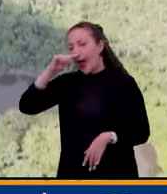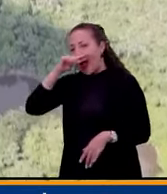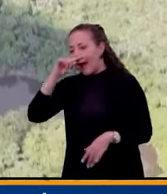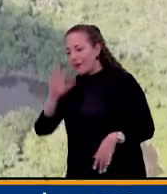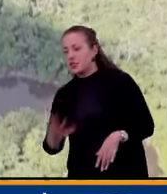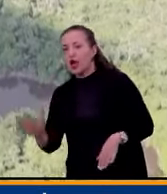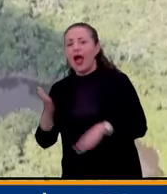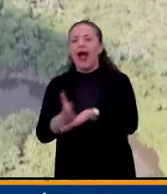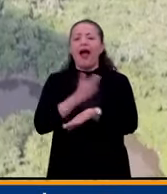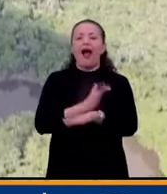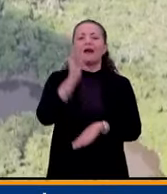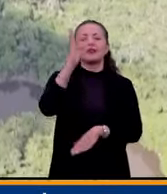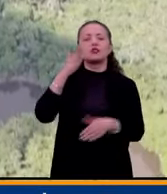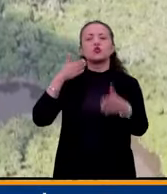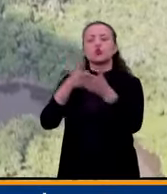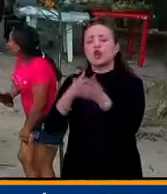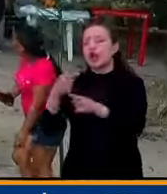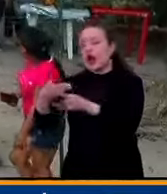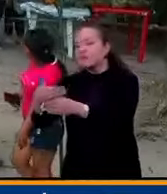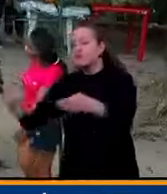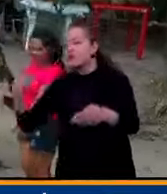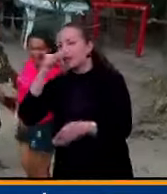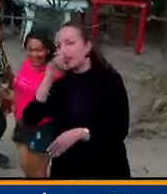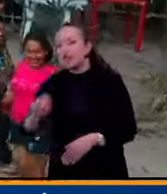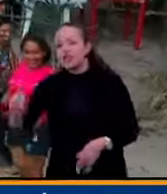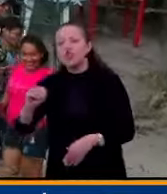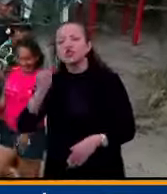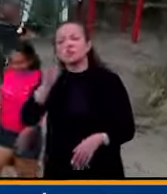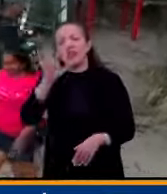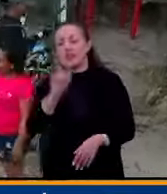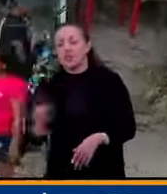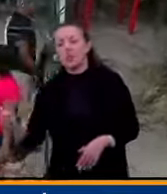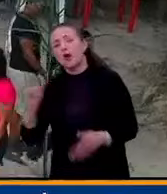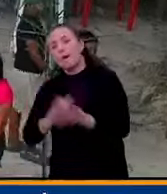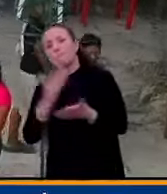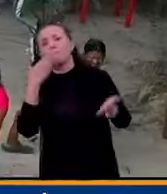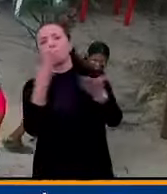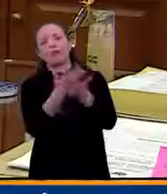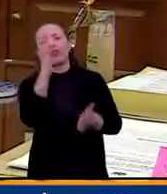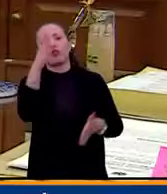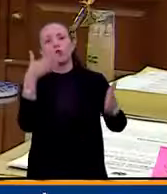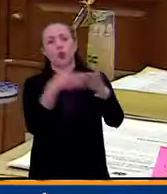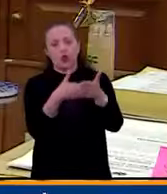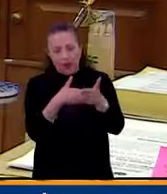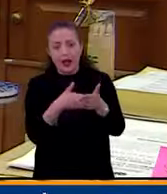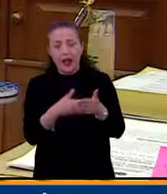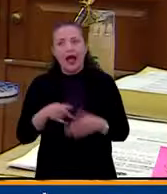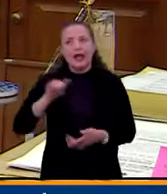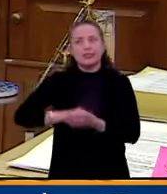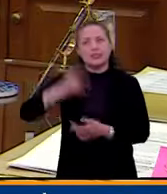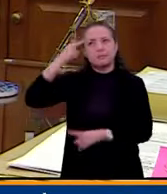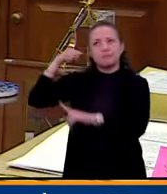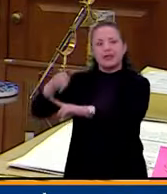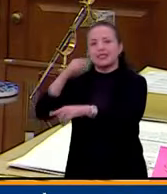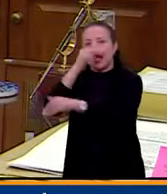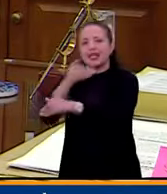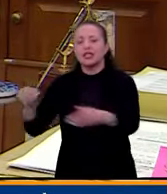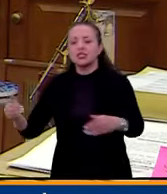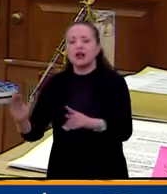tutela interpuesta por 25 niños. Lo que se hizo fue pensar en esos niños y en una protección que se llama